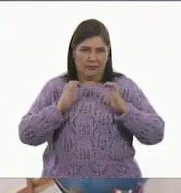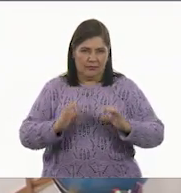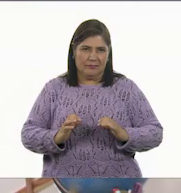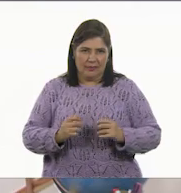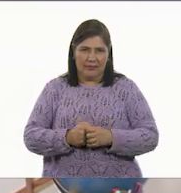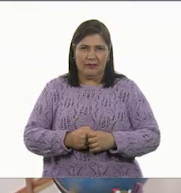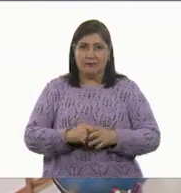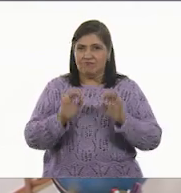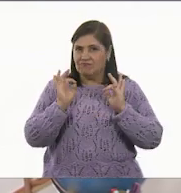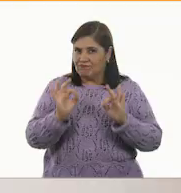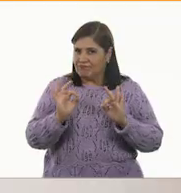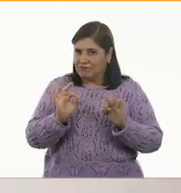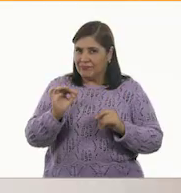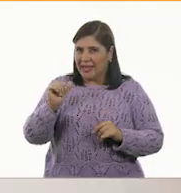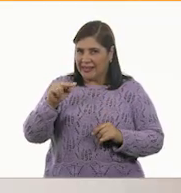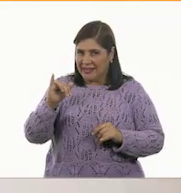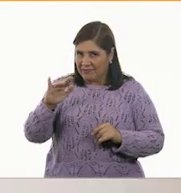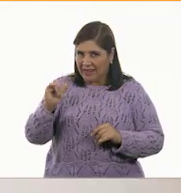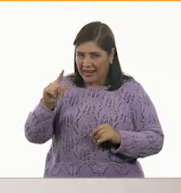Perfecto, Aníbal. Muy bien.